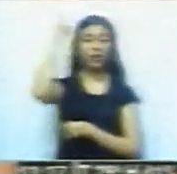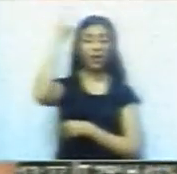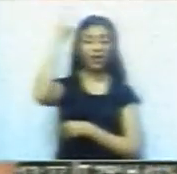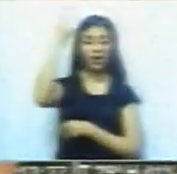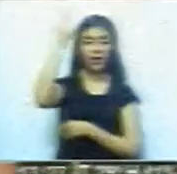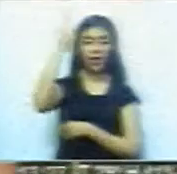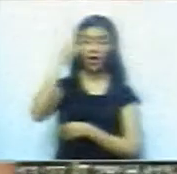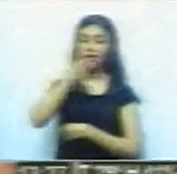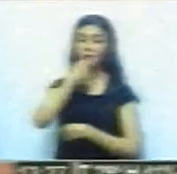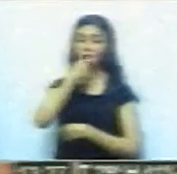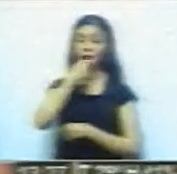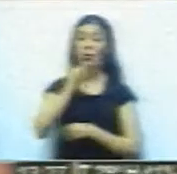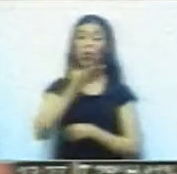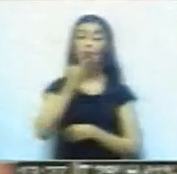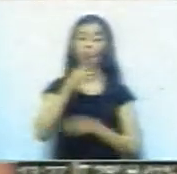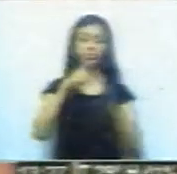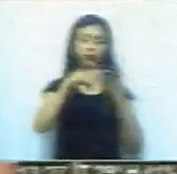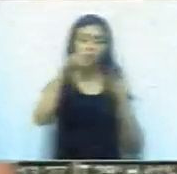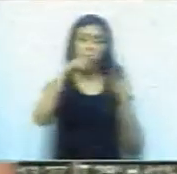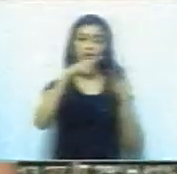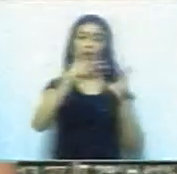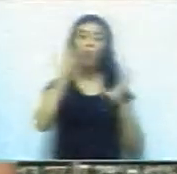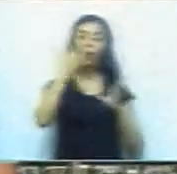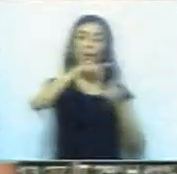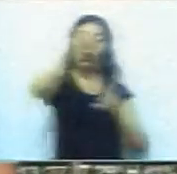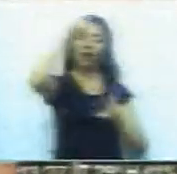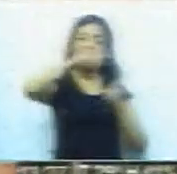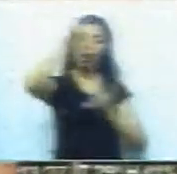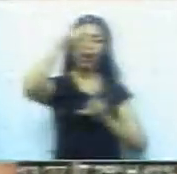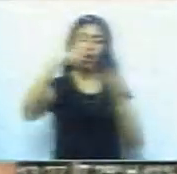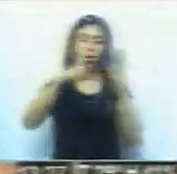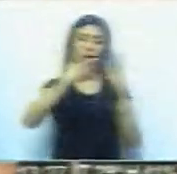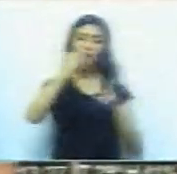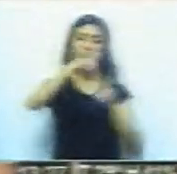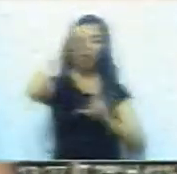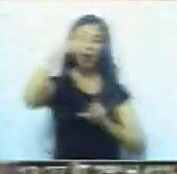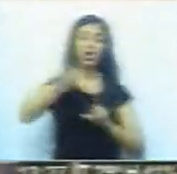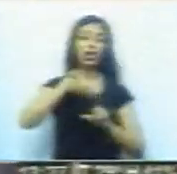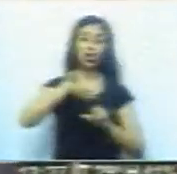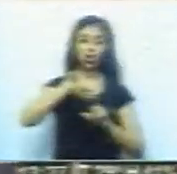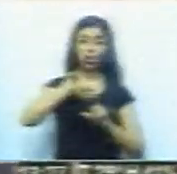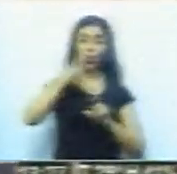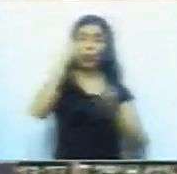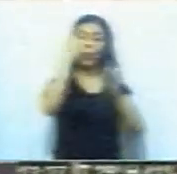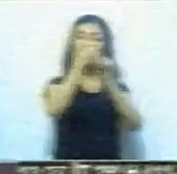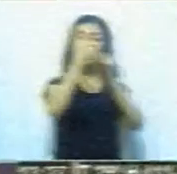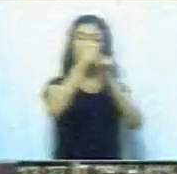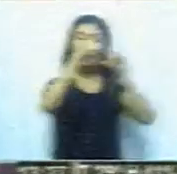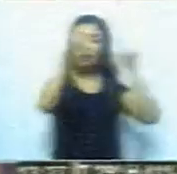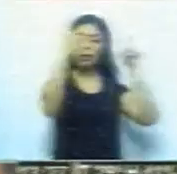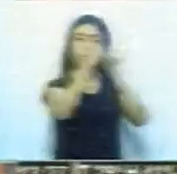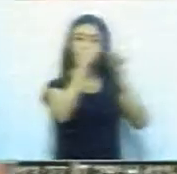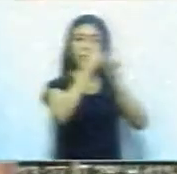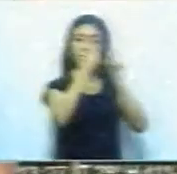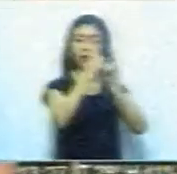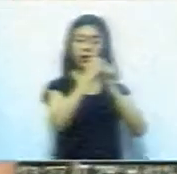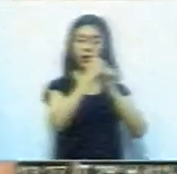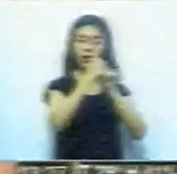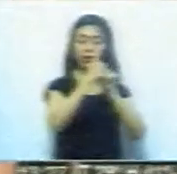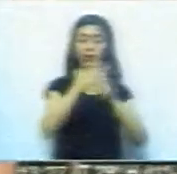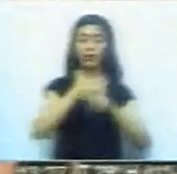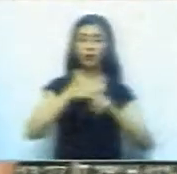hay cuatro colectoras que lo acompañan y yo que estoy en la lista oficial, María José Pintos, nuestro número de lista es la lista número 3. Me gustaría